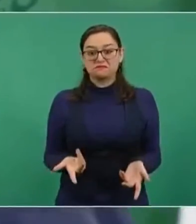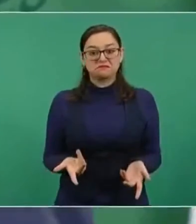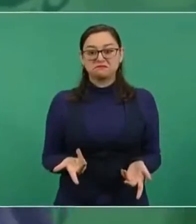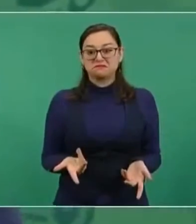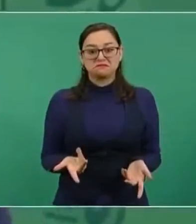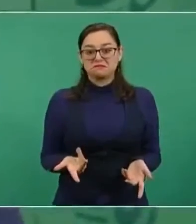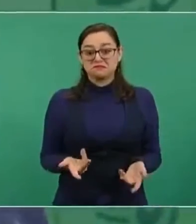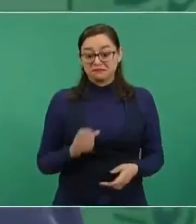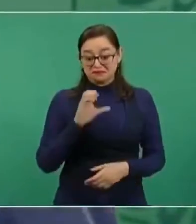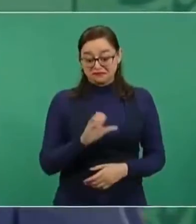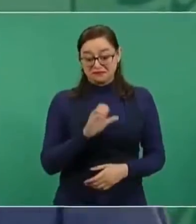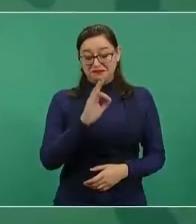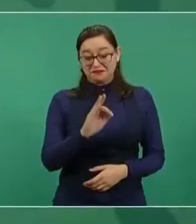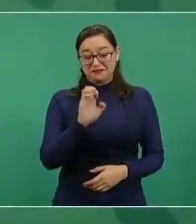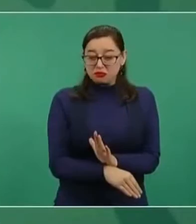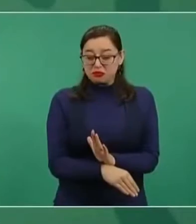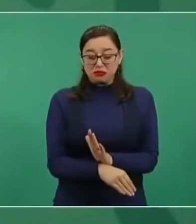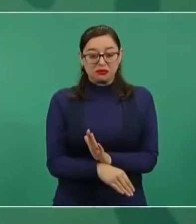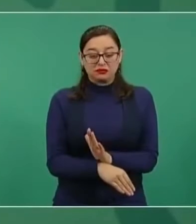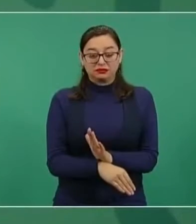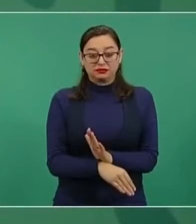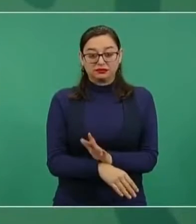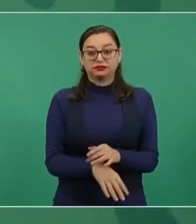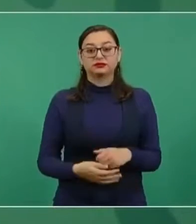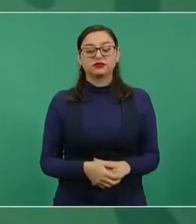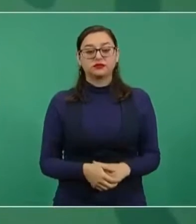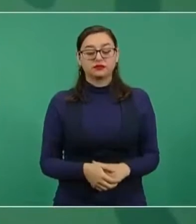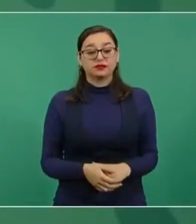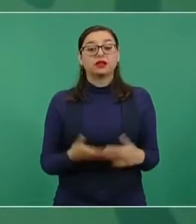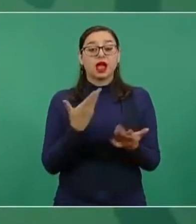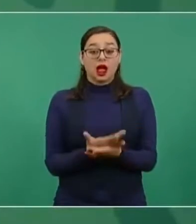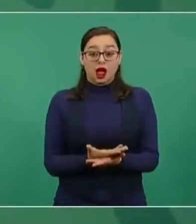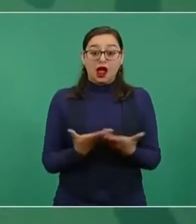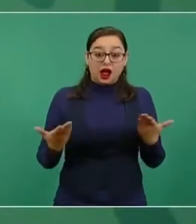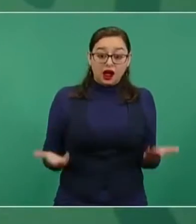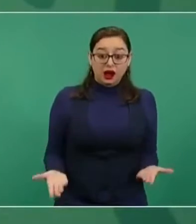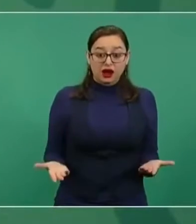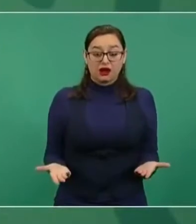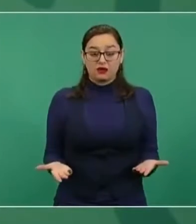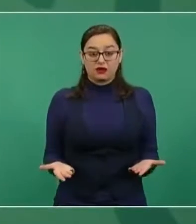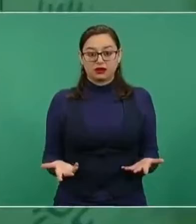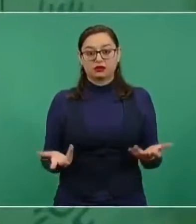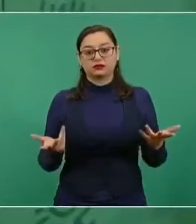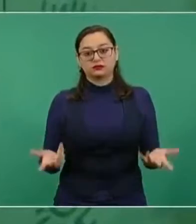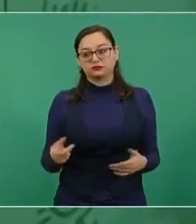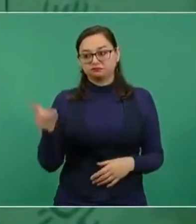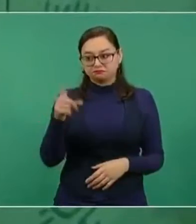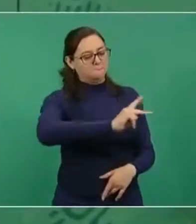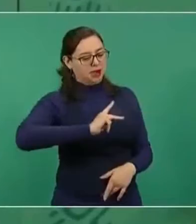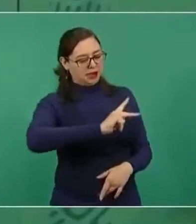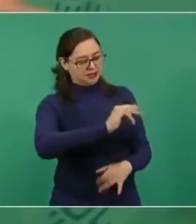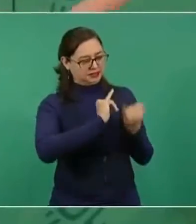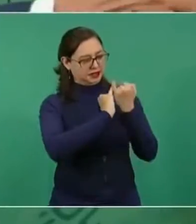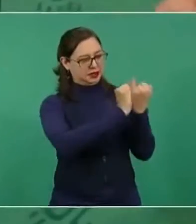a la Comisión Federal de Electricidad. Y ahora, pensando de que somos iguales,